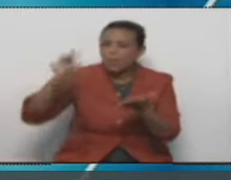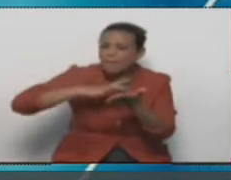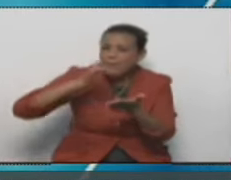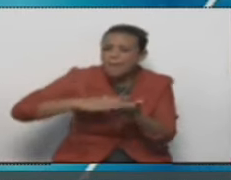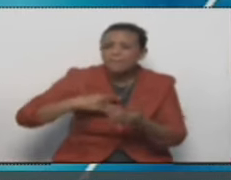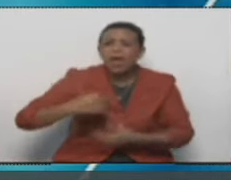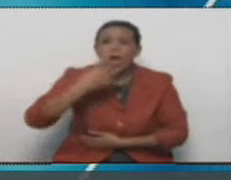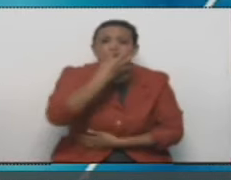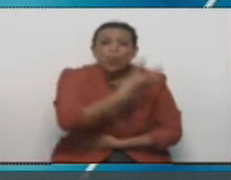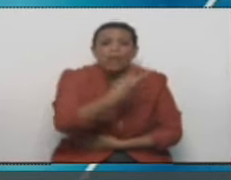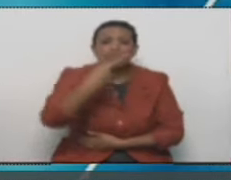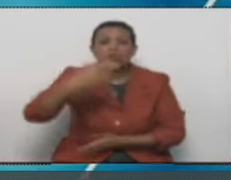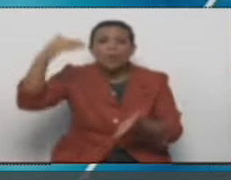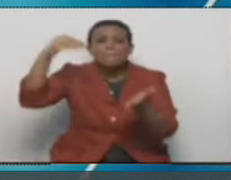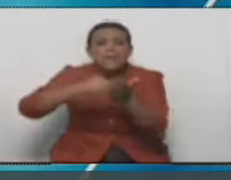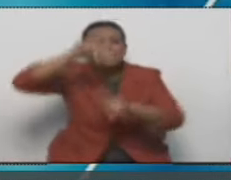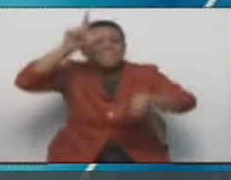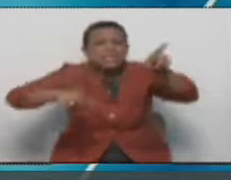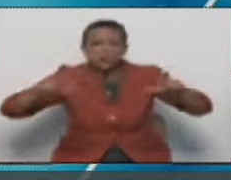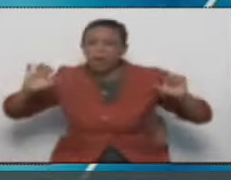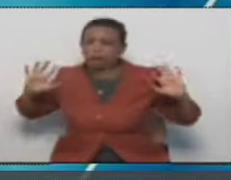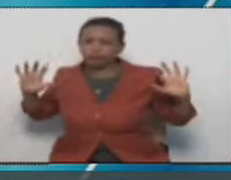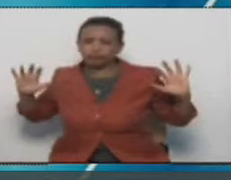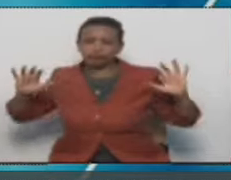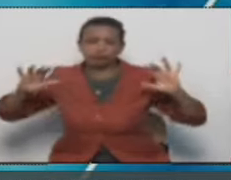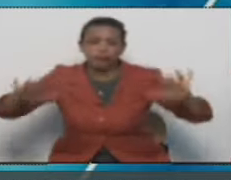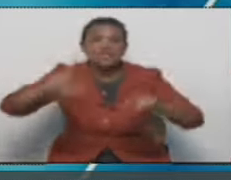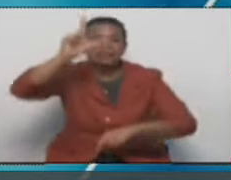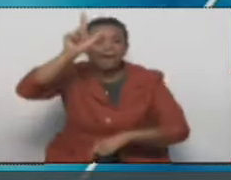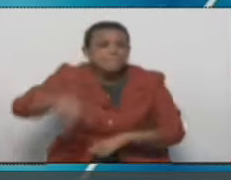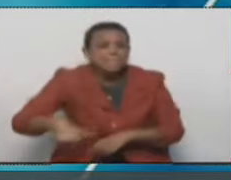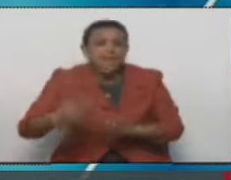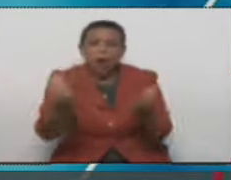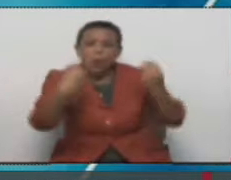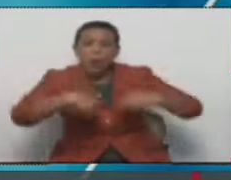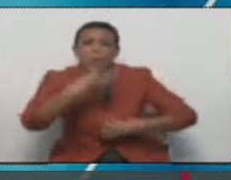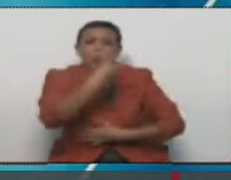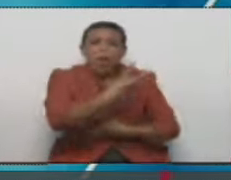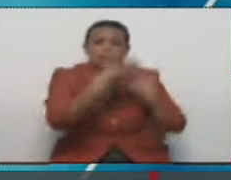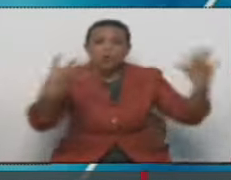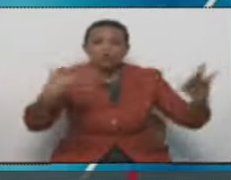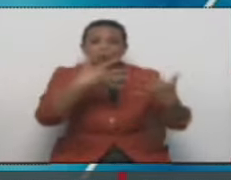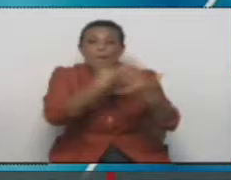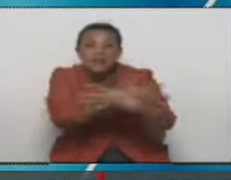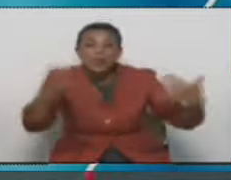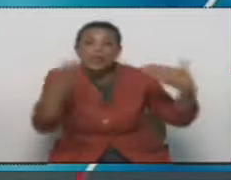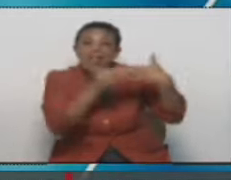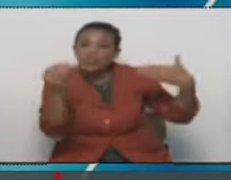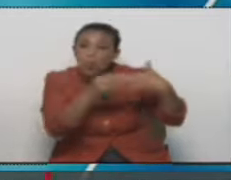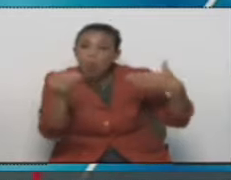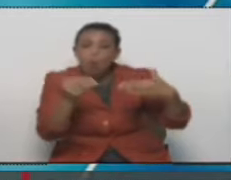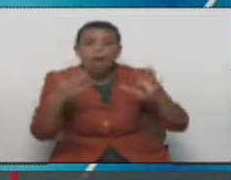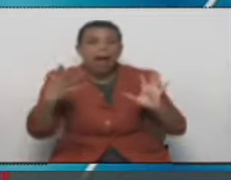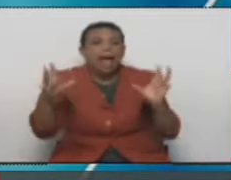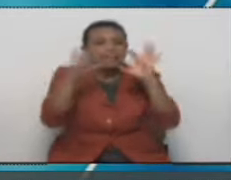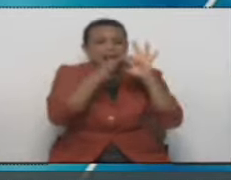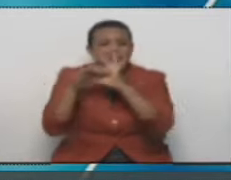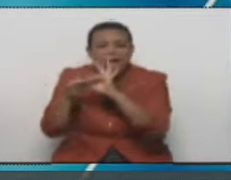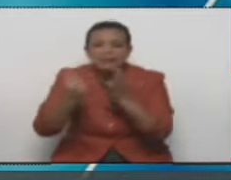42 mil personas. En cuanto a transacciones comerciales, se realizaron más de 48 millones de dólares, entre alianzas,